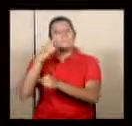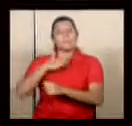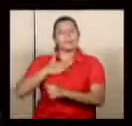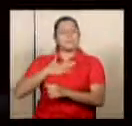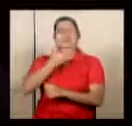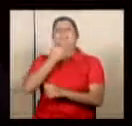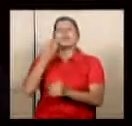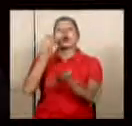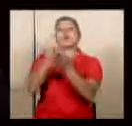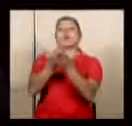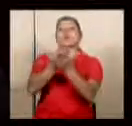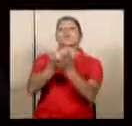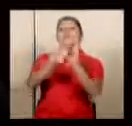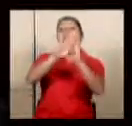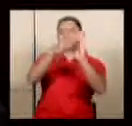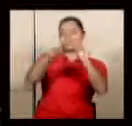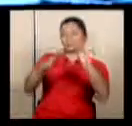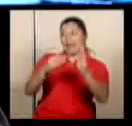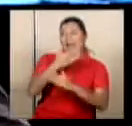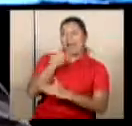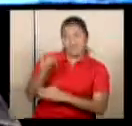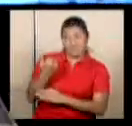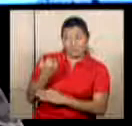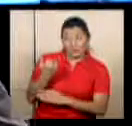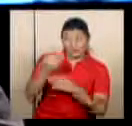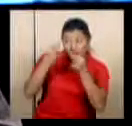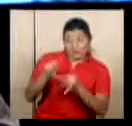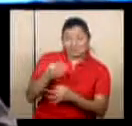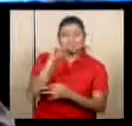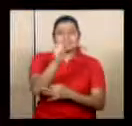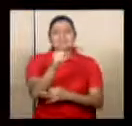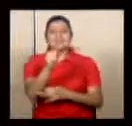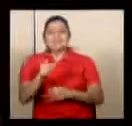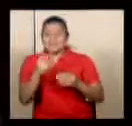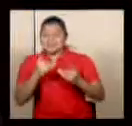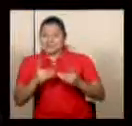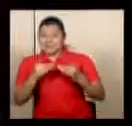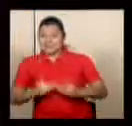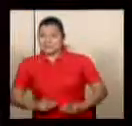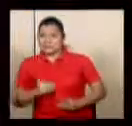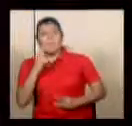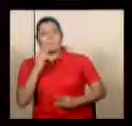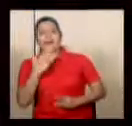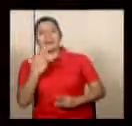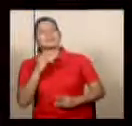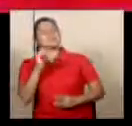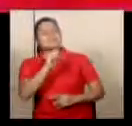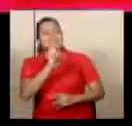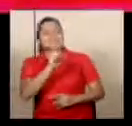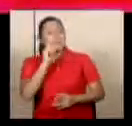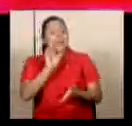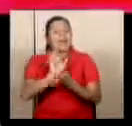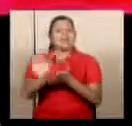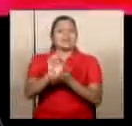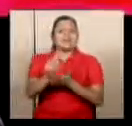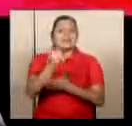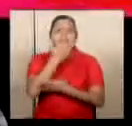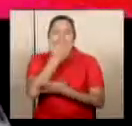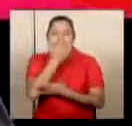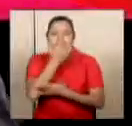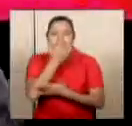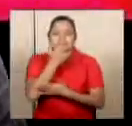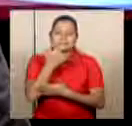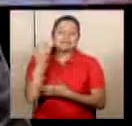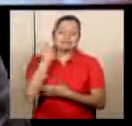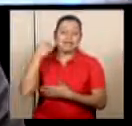lo ideal La mejor salida, la salida salomónica Exacto, para evitar caer en esta situación en la que nos encontramos Muy bien, Víctor Emilio, vamos a seguir